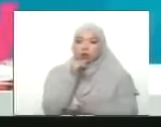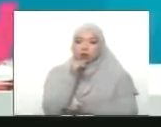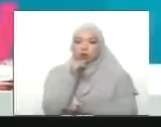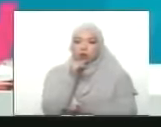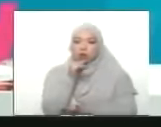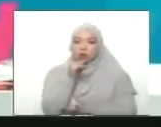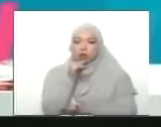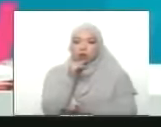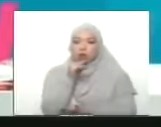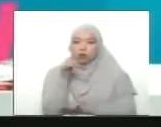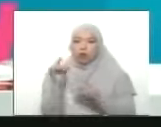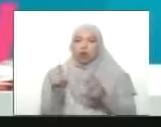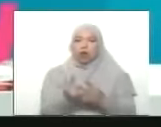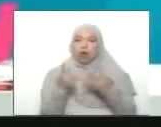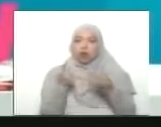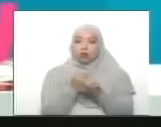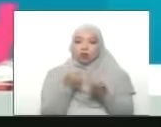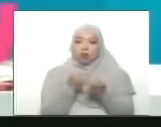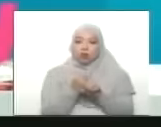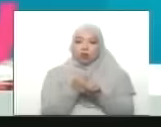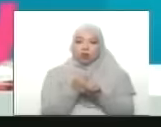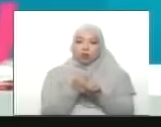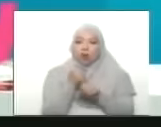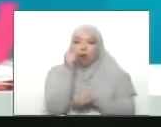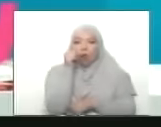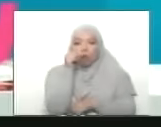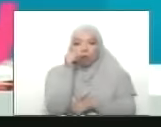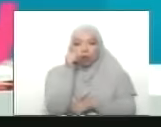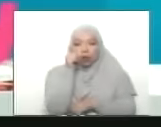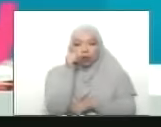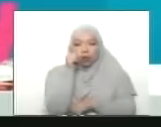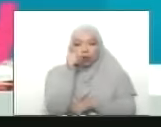vértice precisamente lo encabeza un hombre